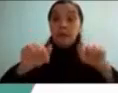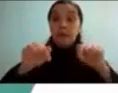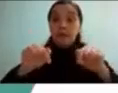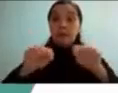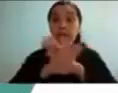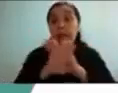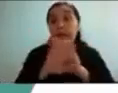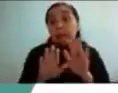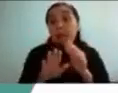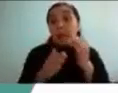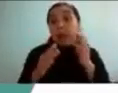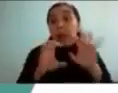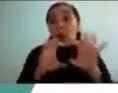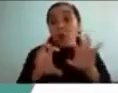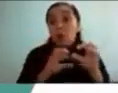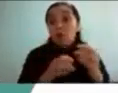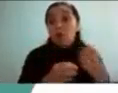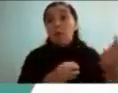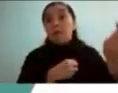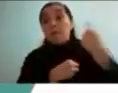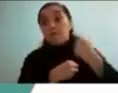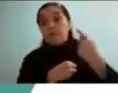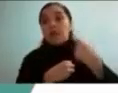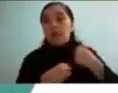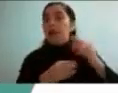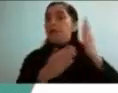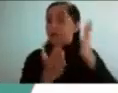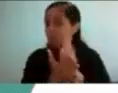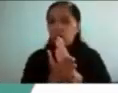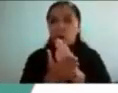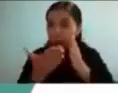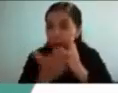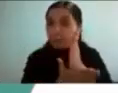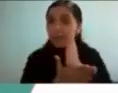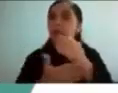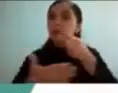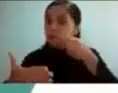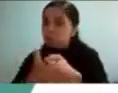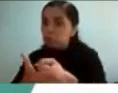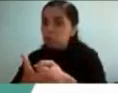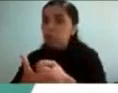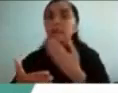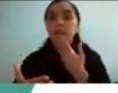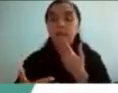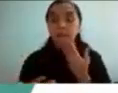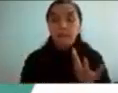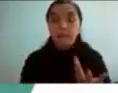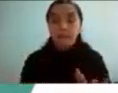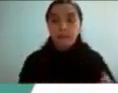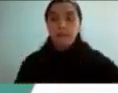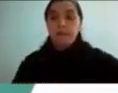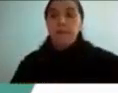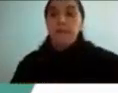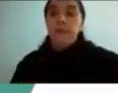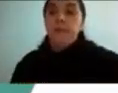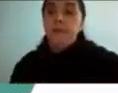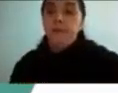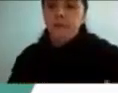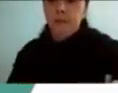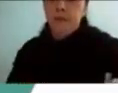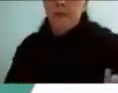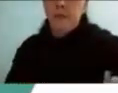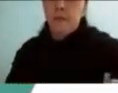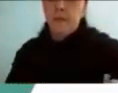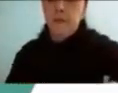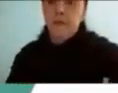al menos por presión externa pero a terminarlas entonces ese tipo de cosas es irrelevante el ambiente tiene un efecto en cómo